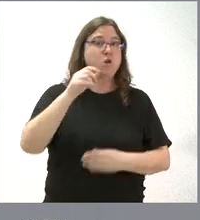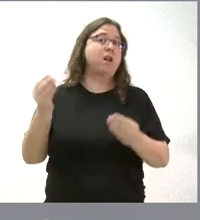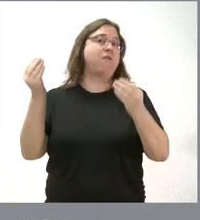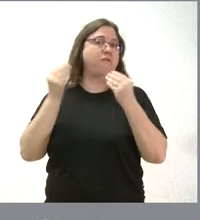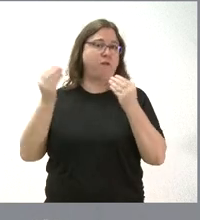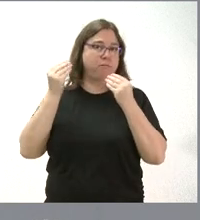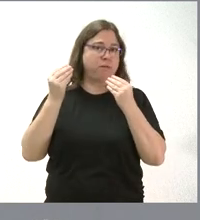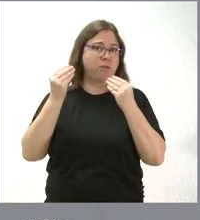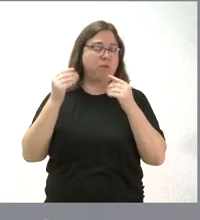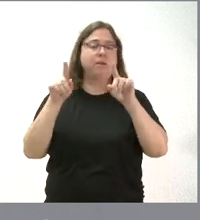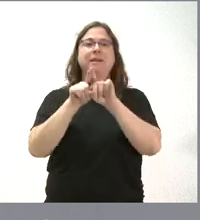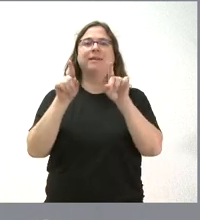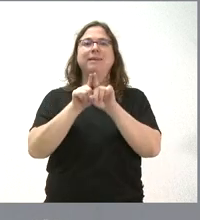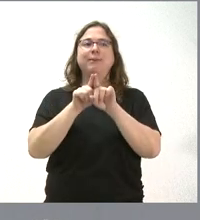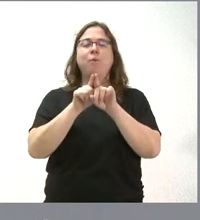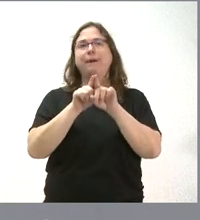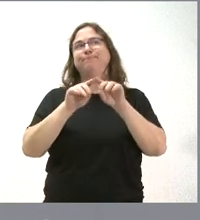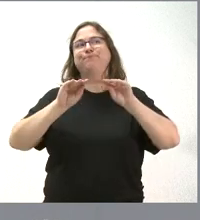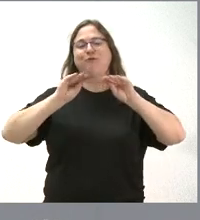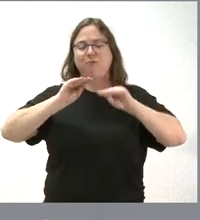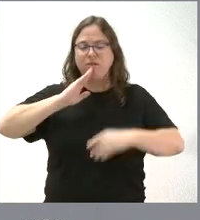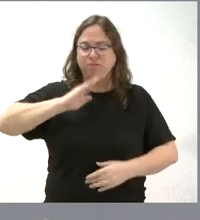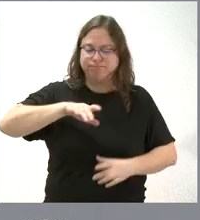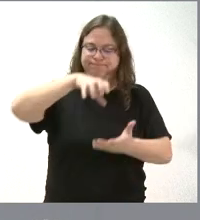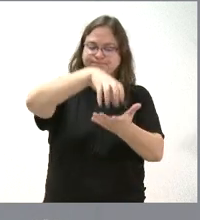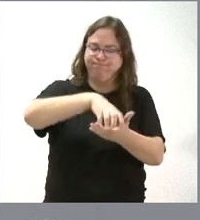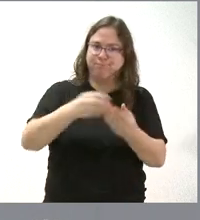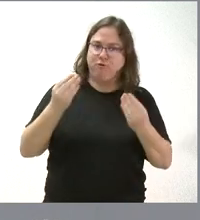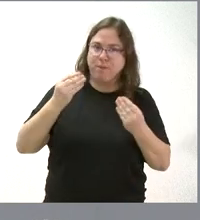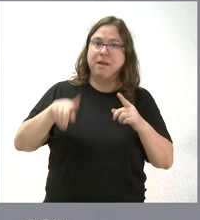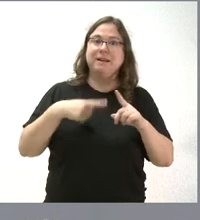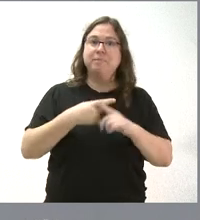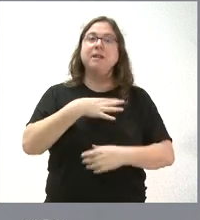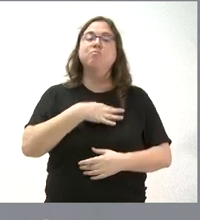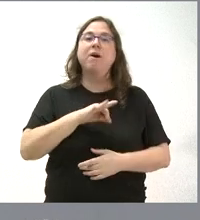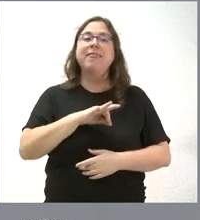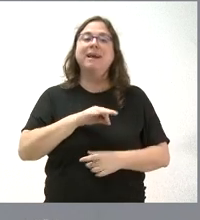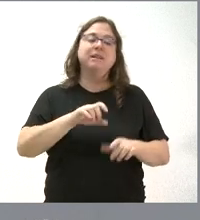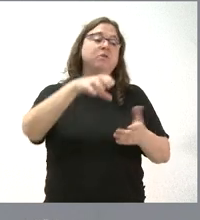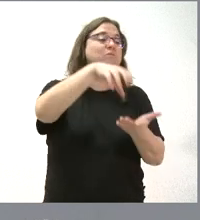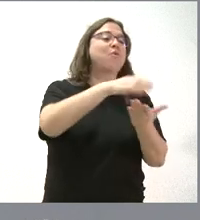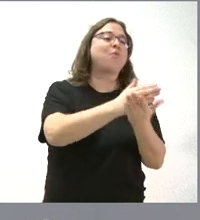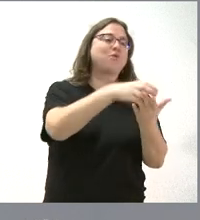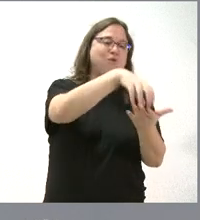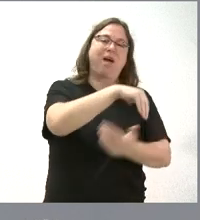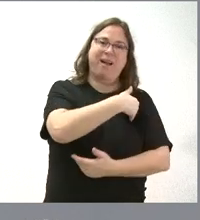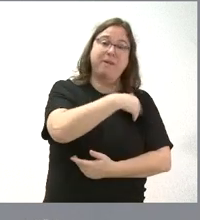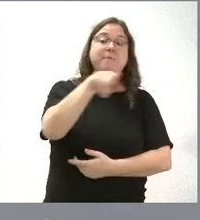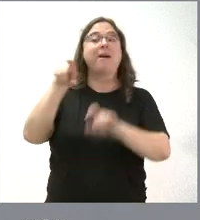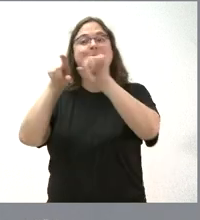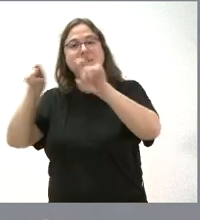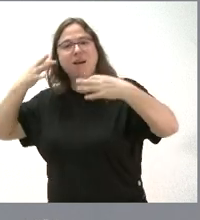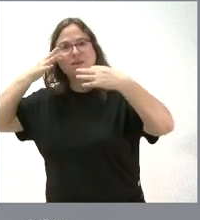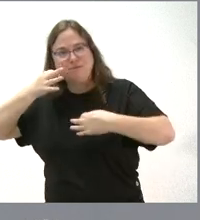en instalaciones de formación habilitadas para ello, sino que también se puedan formar en empresas, en la práctica diaria